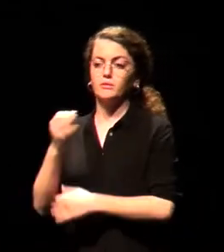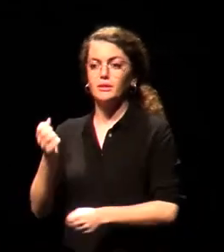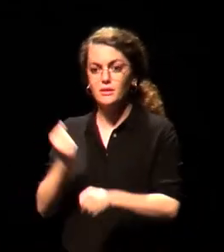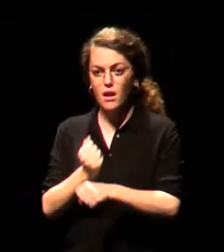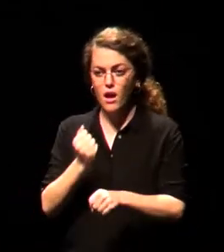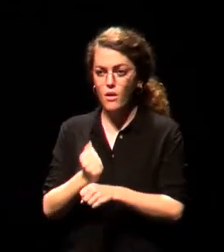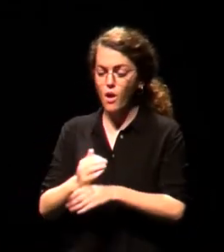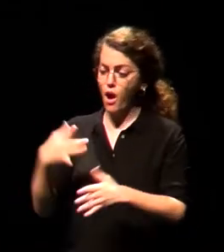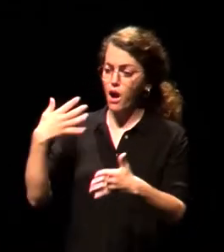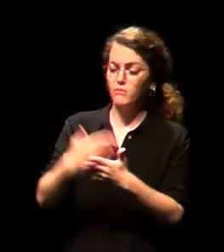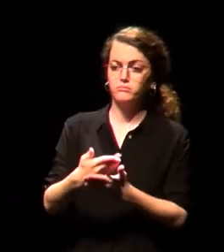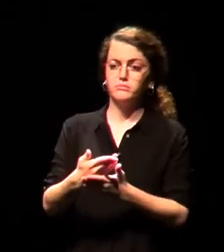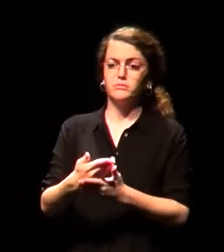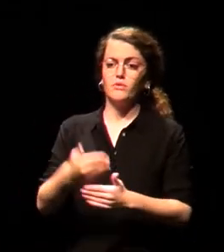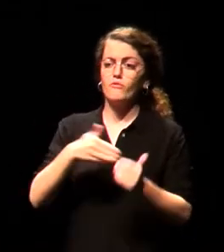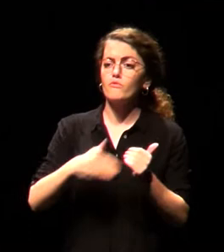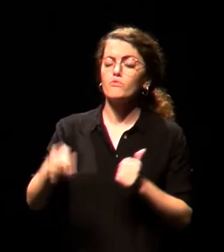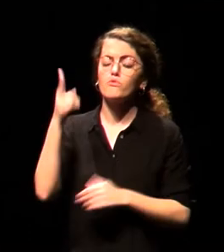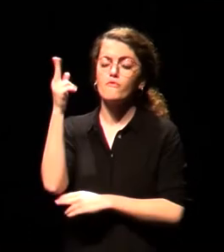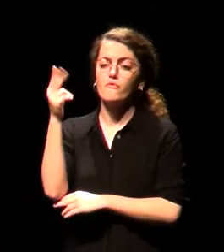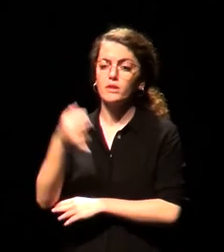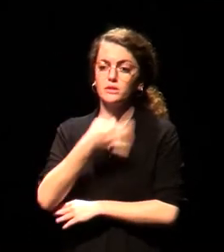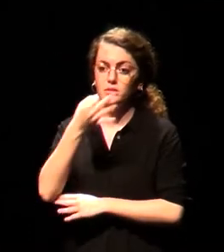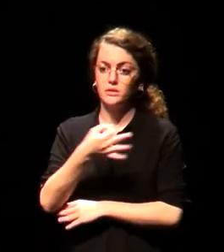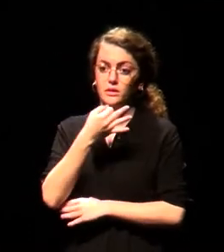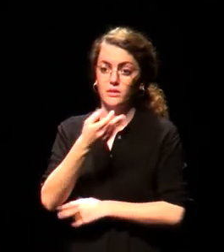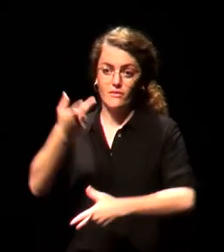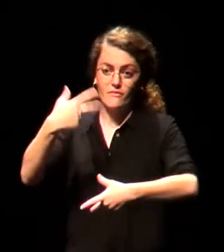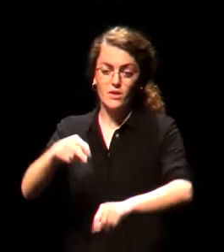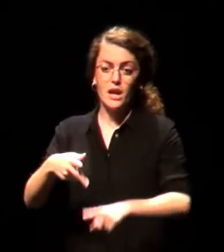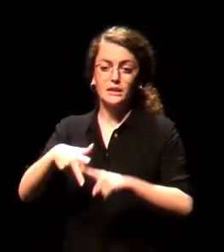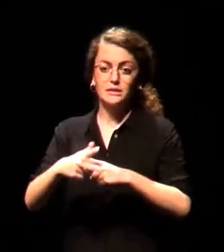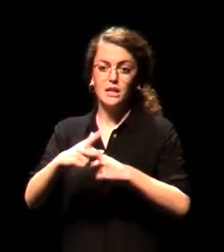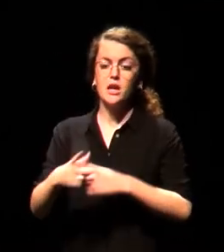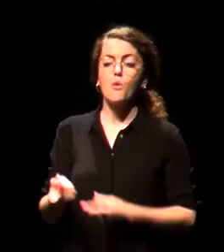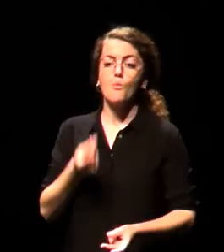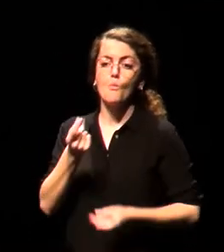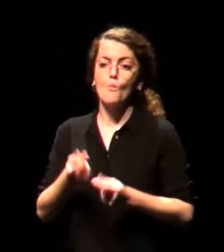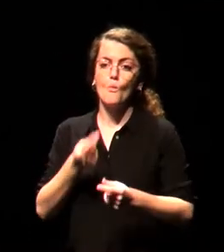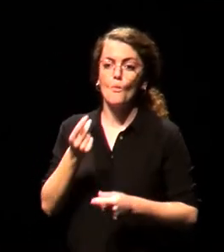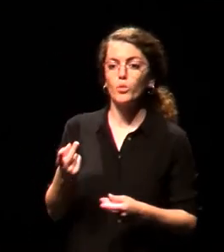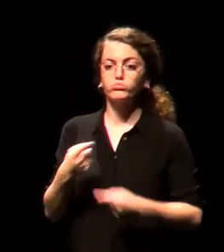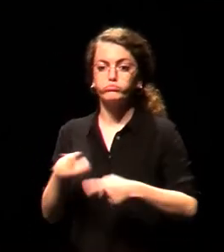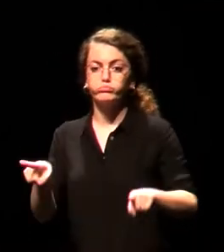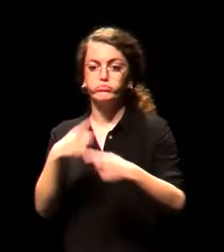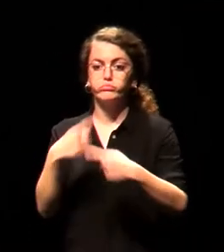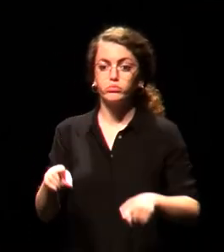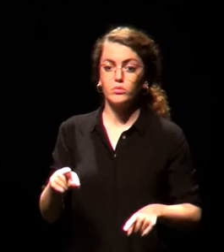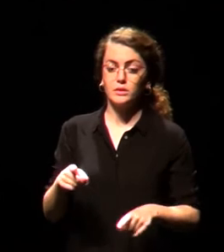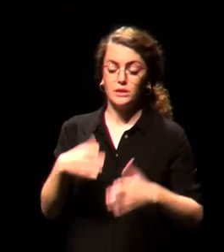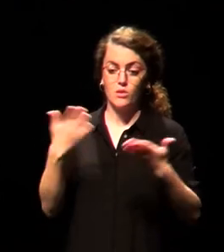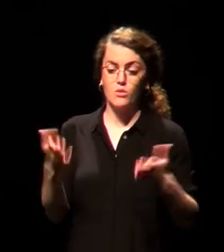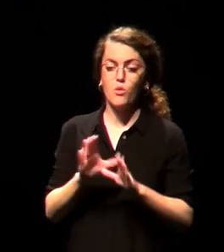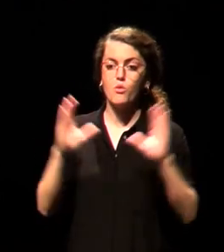viernes por la tarde, con la muestra del taller inclusivo conjunto de música y danza que han estado desarrollando durante varias semanas la Compañía Nacional de Danza,